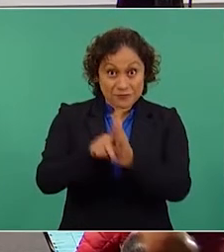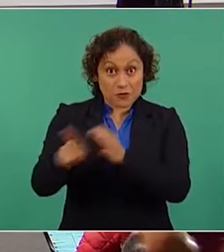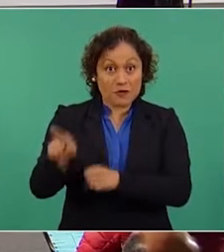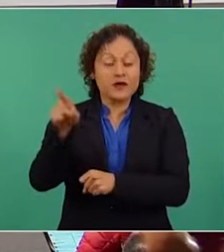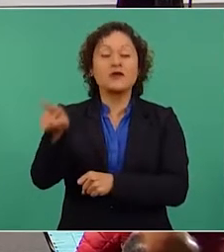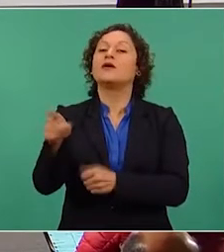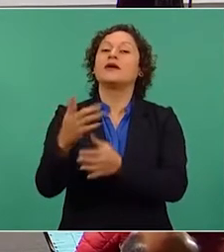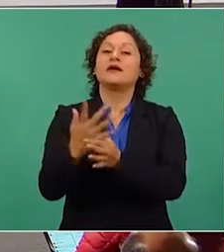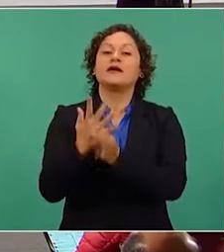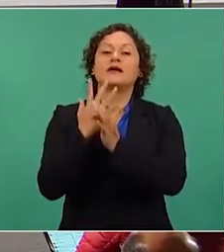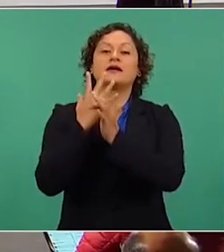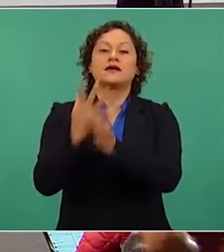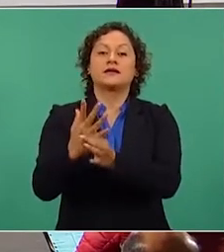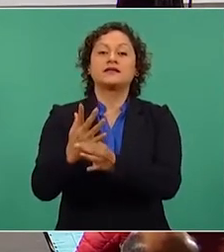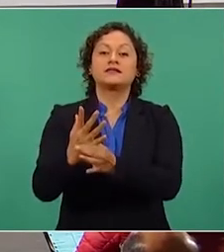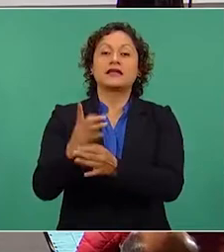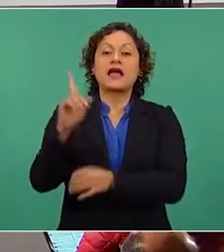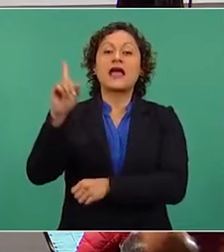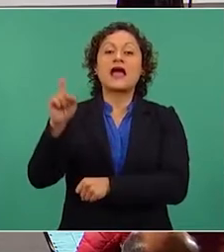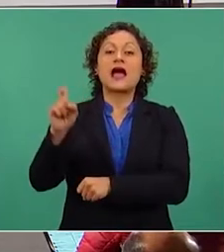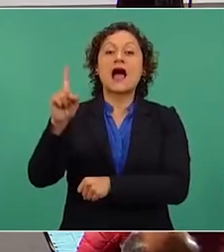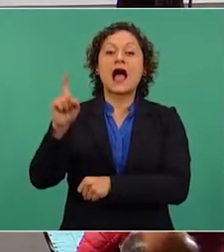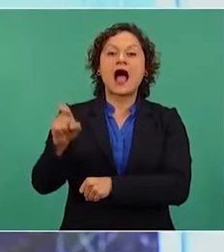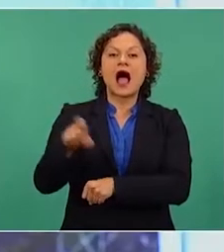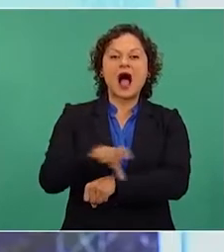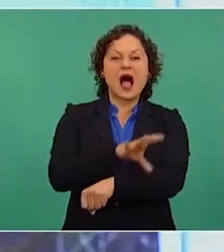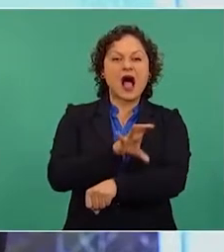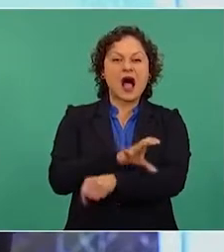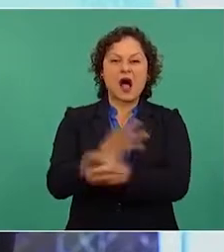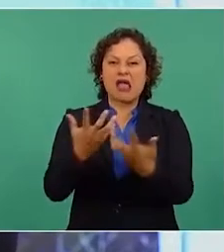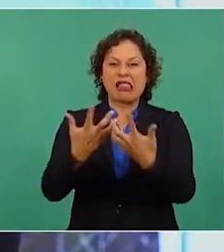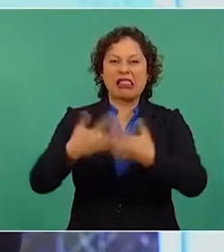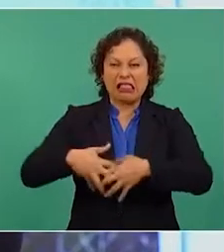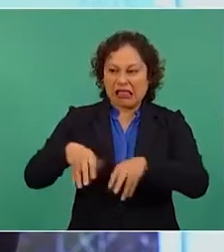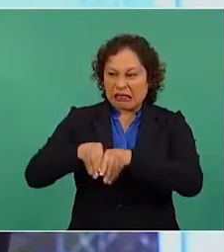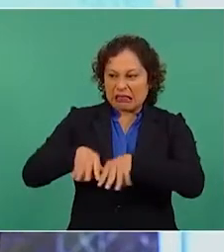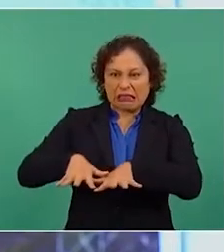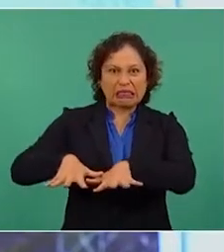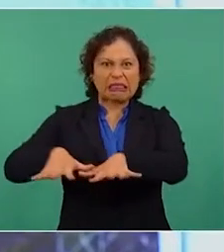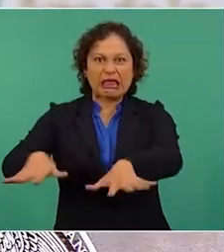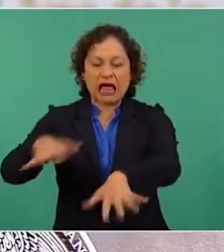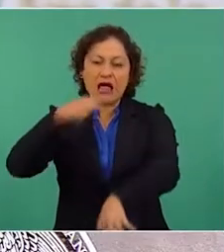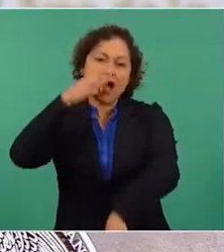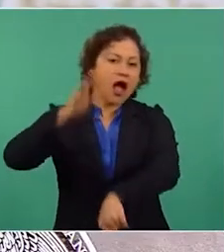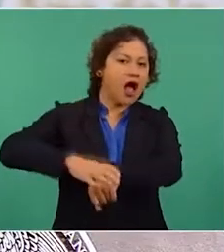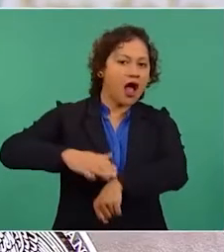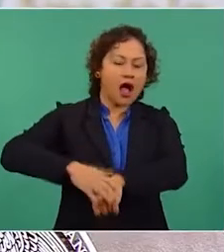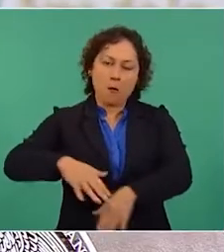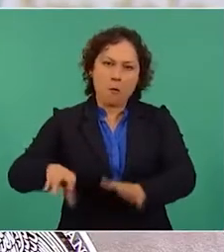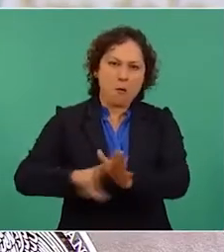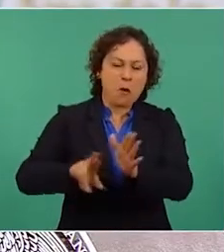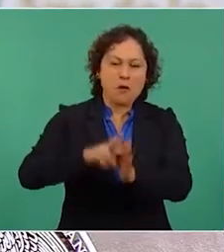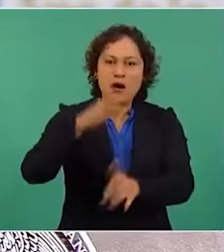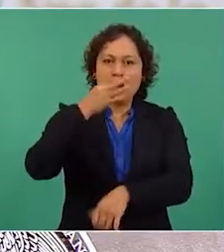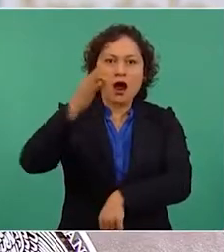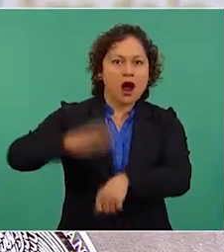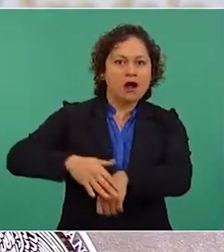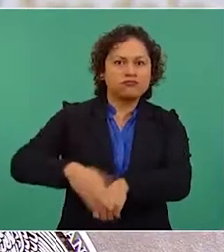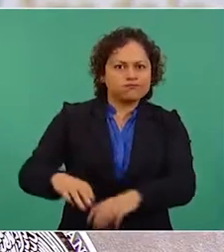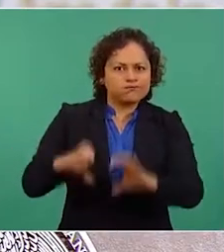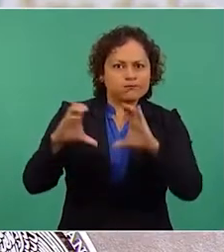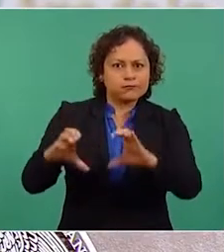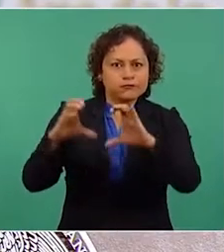dio un derrame de agua radiactiva y se declaró Alerta roja. Toda esa información es falsa.